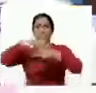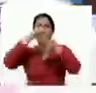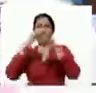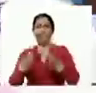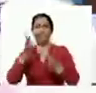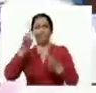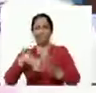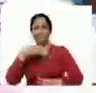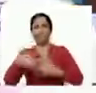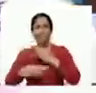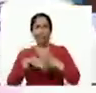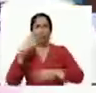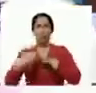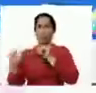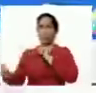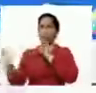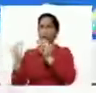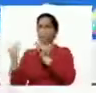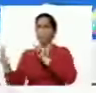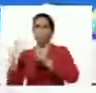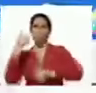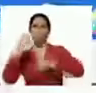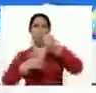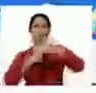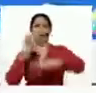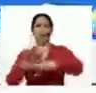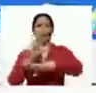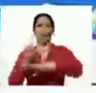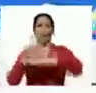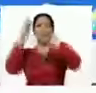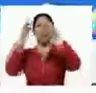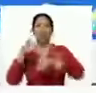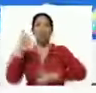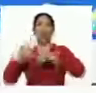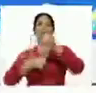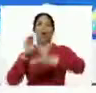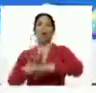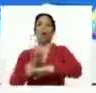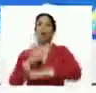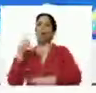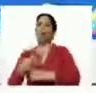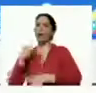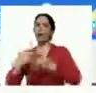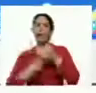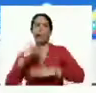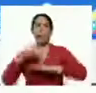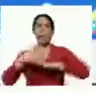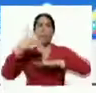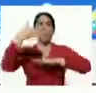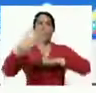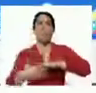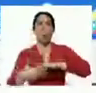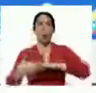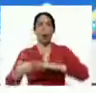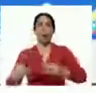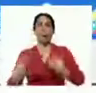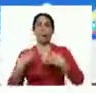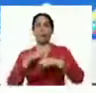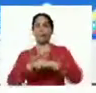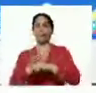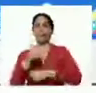Vamos a hacer un debate de cuál es la economía real, cuál es la economía que deben hacer después de esta pandemia,